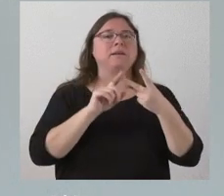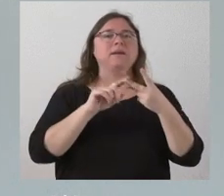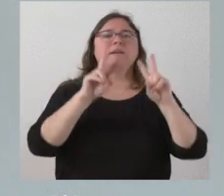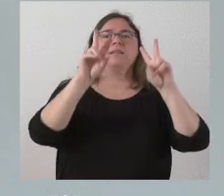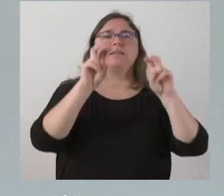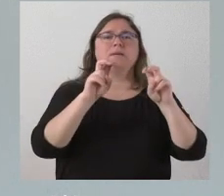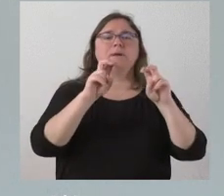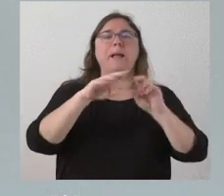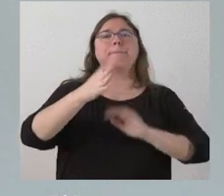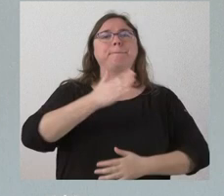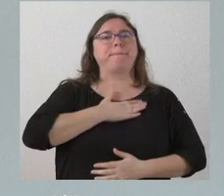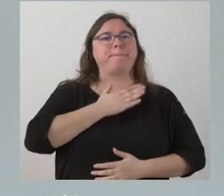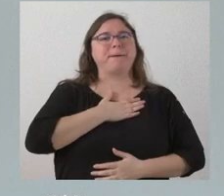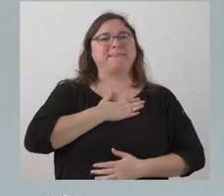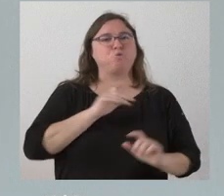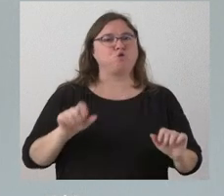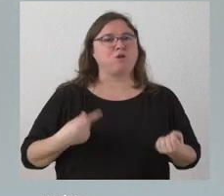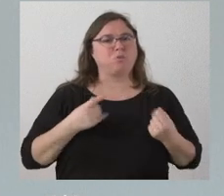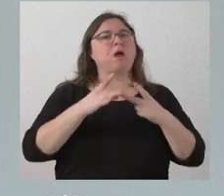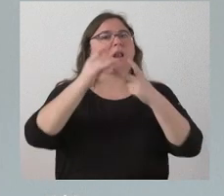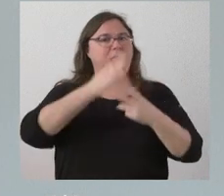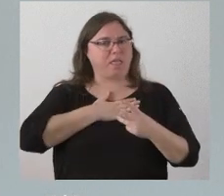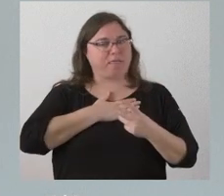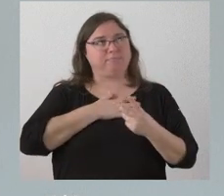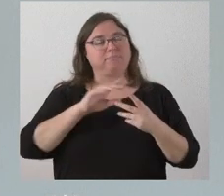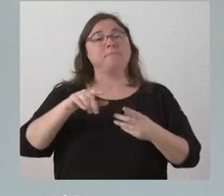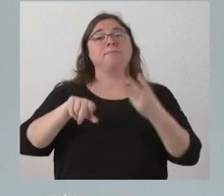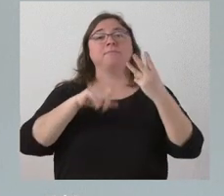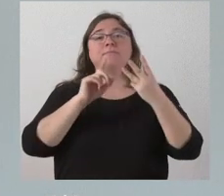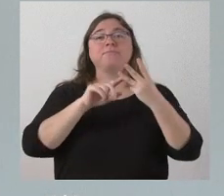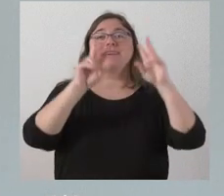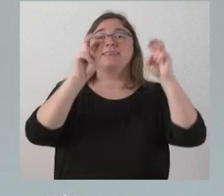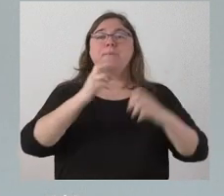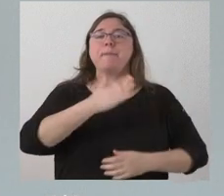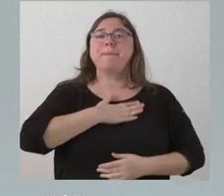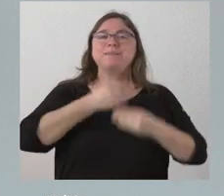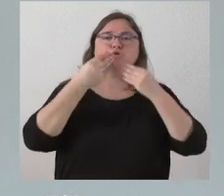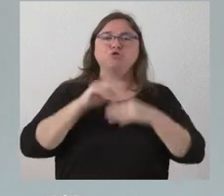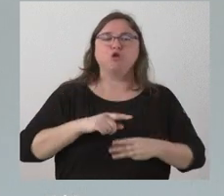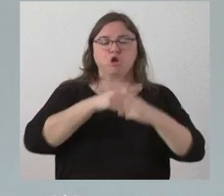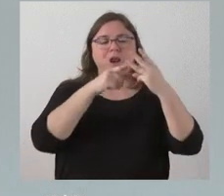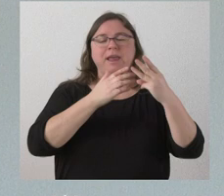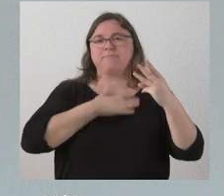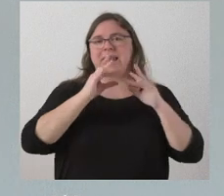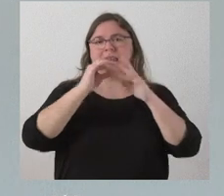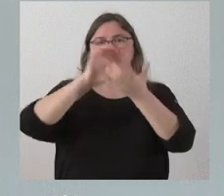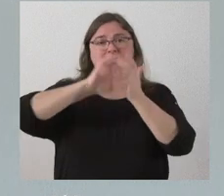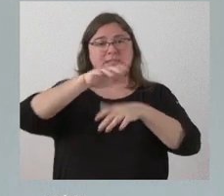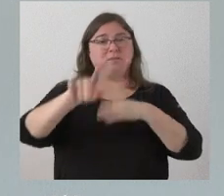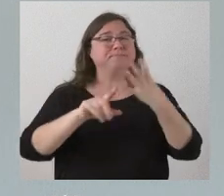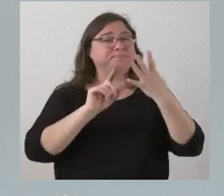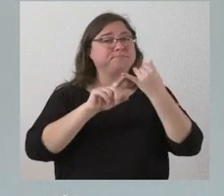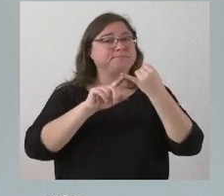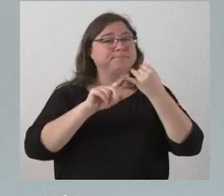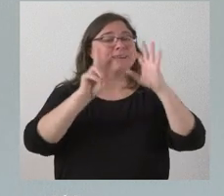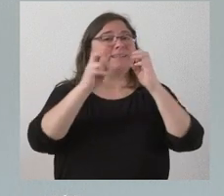de patrimonio natural y ambiental y la presentada en materia de patrimonio histórico. La relativa a la